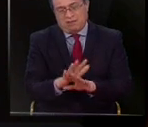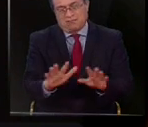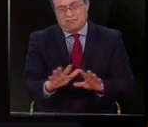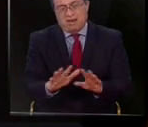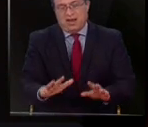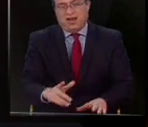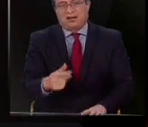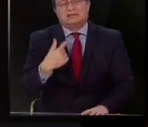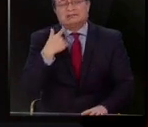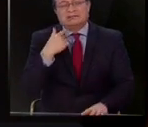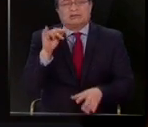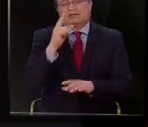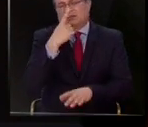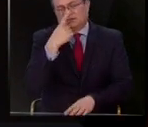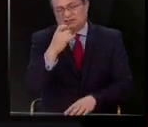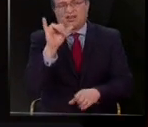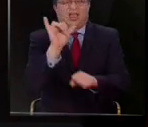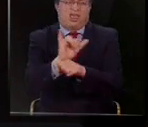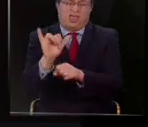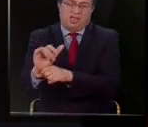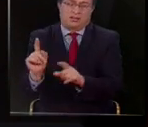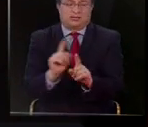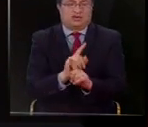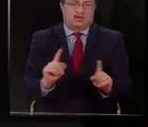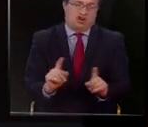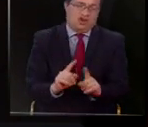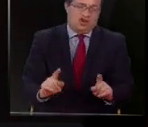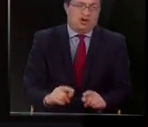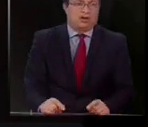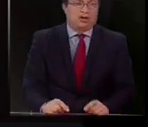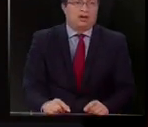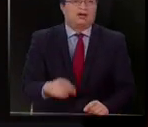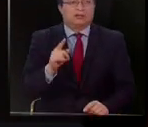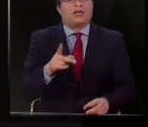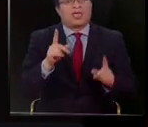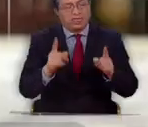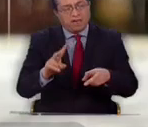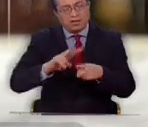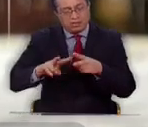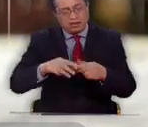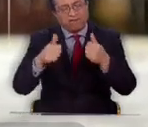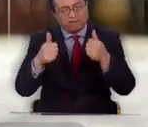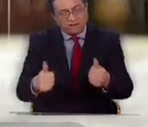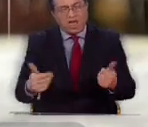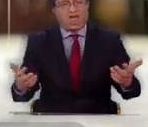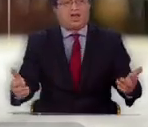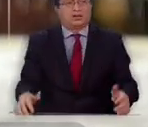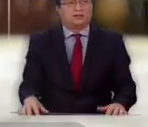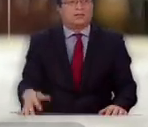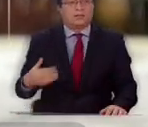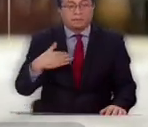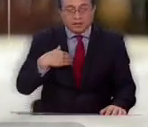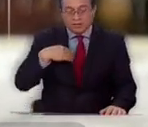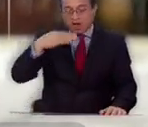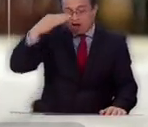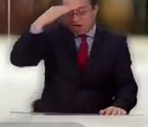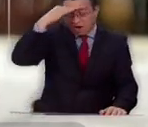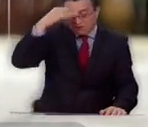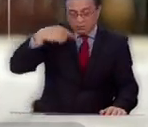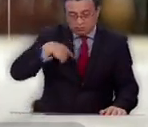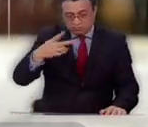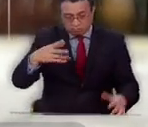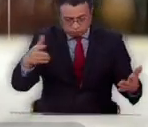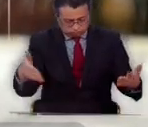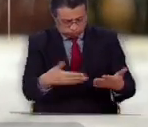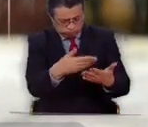Deberían ser más serios, ¿no? Y hacer las cosas como debe ser. Que no se confíen de nada de lo que sale